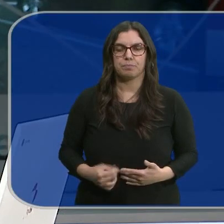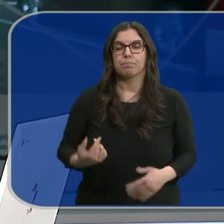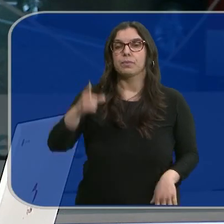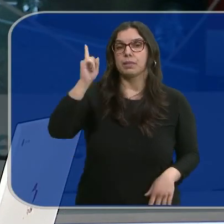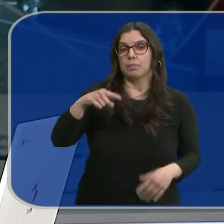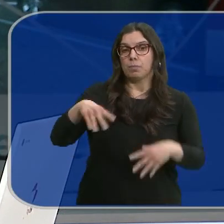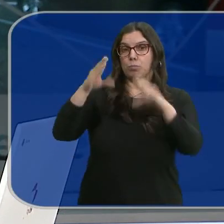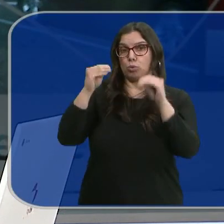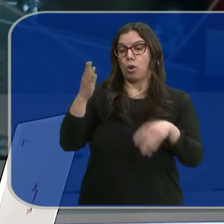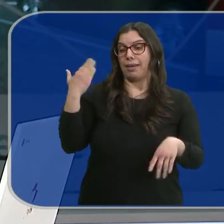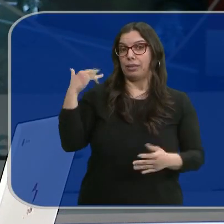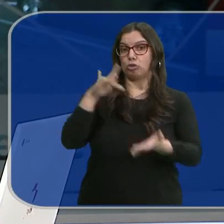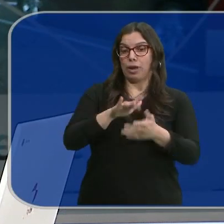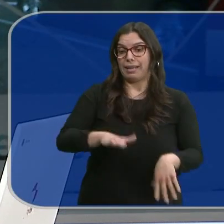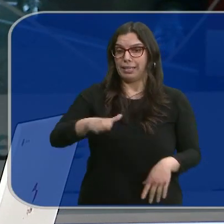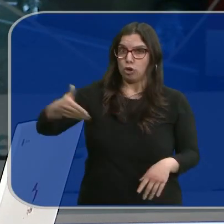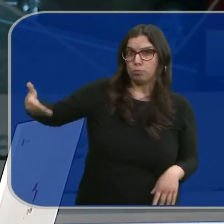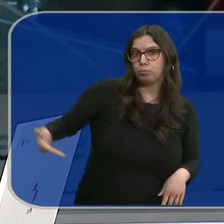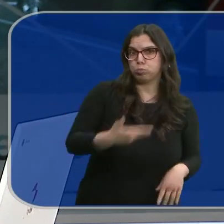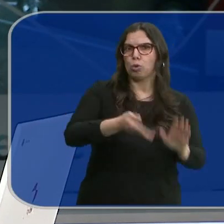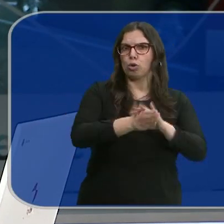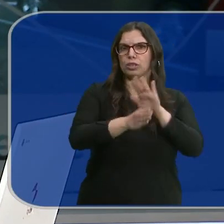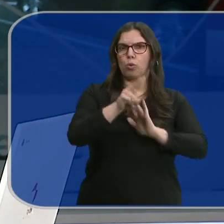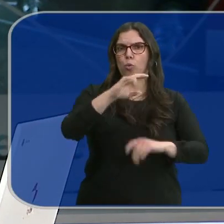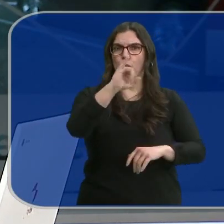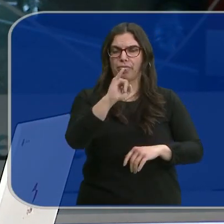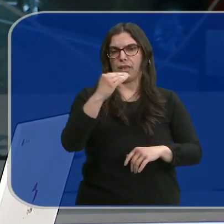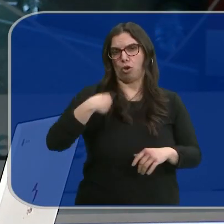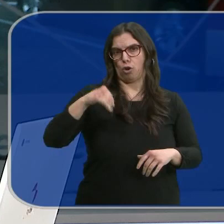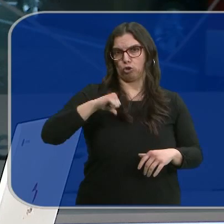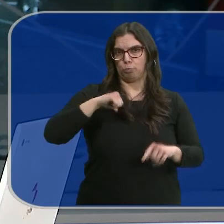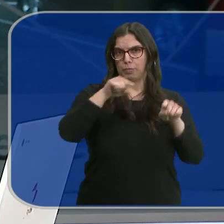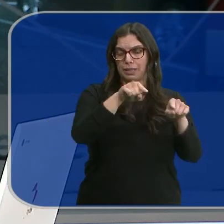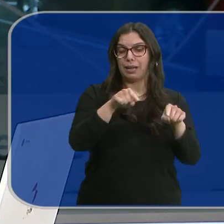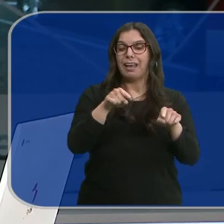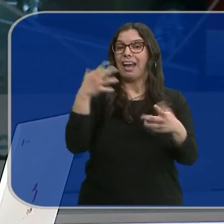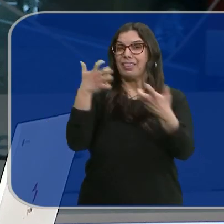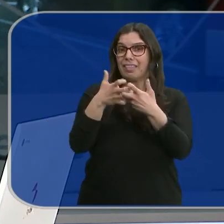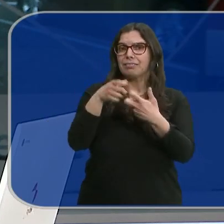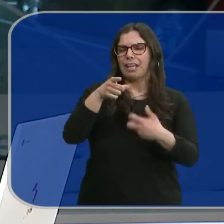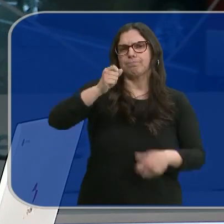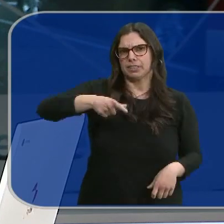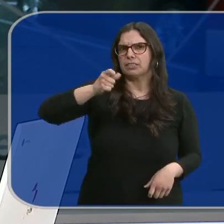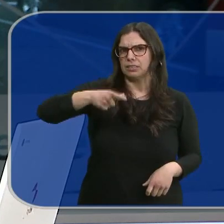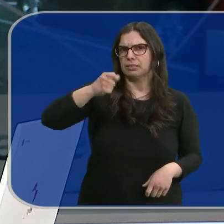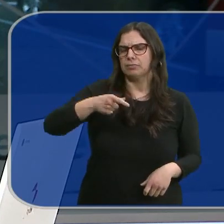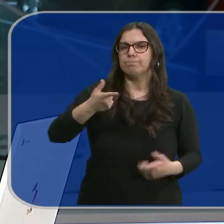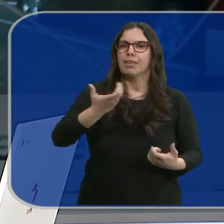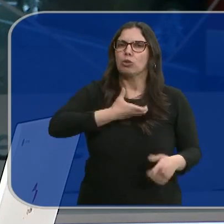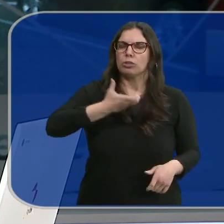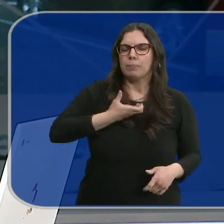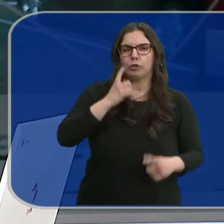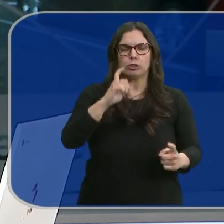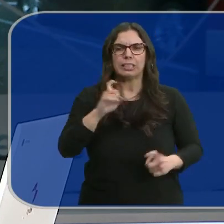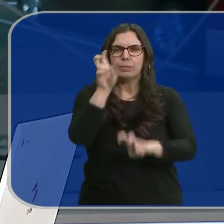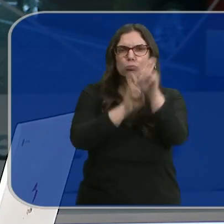También en Burgos, el niño atropellado ayer continuó ingresado en la UCI pediátrica de Lugu. Este tipo de accidentes son demasiado comunes y los ayuntamientos